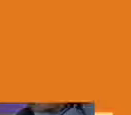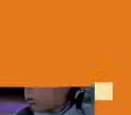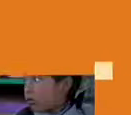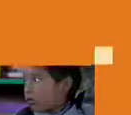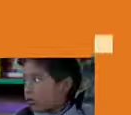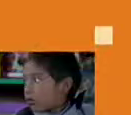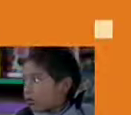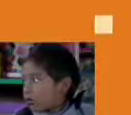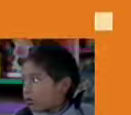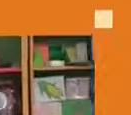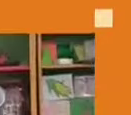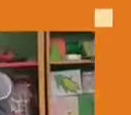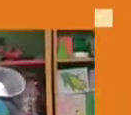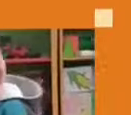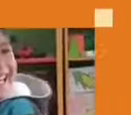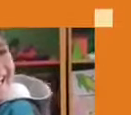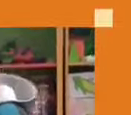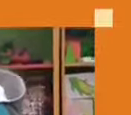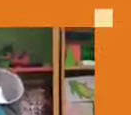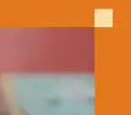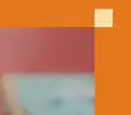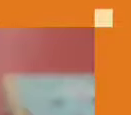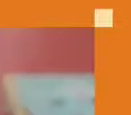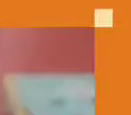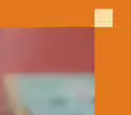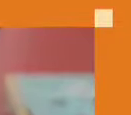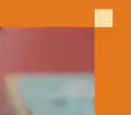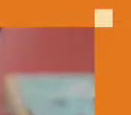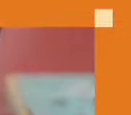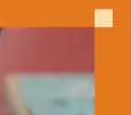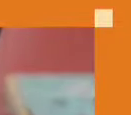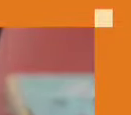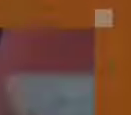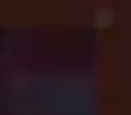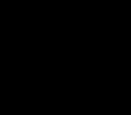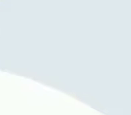Estamos viendo Aprendo en Casa Primaria.